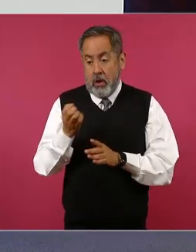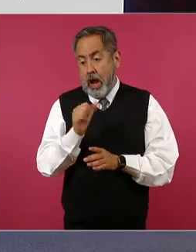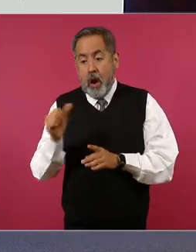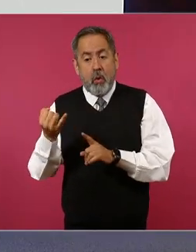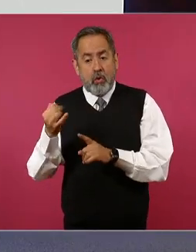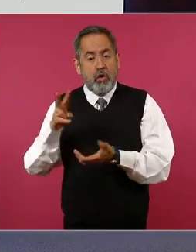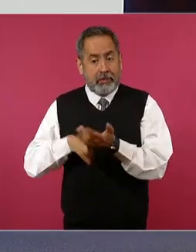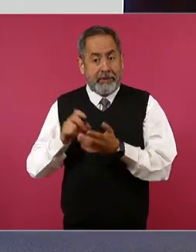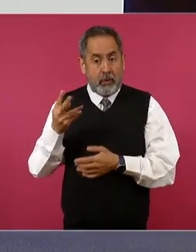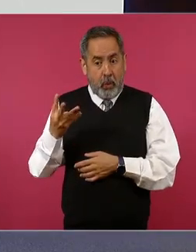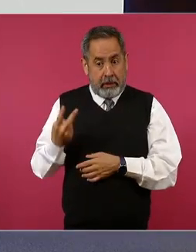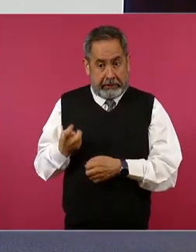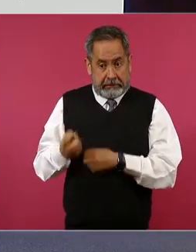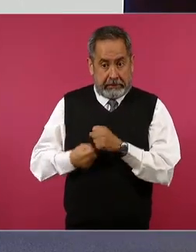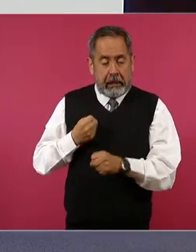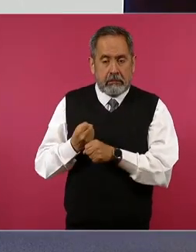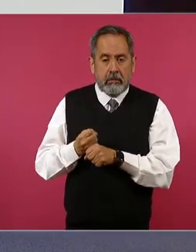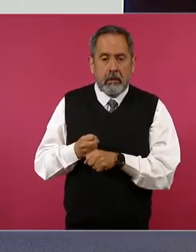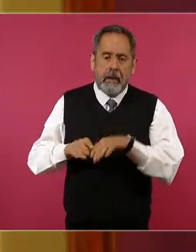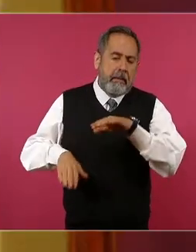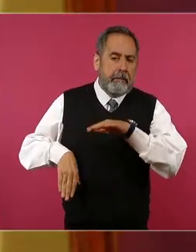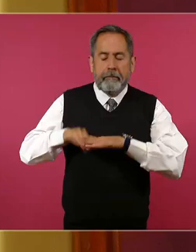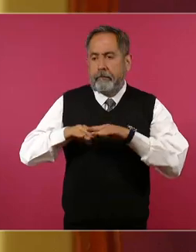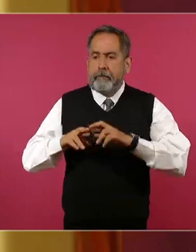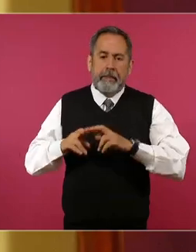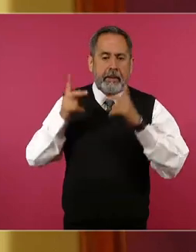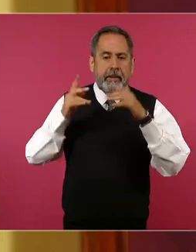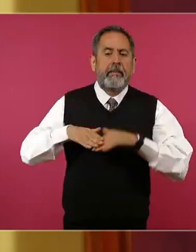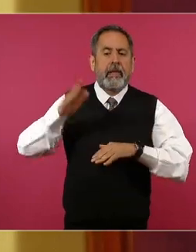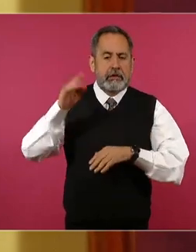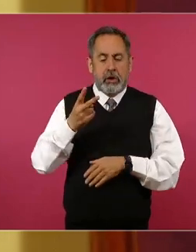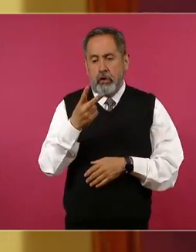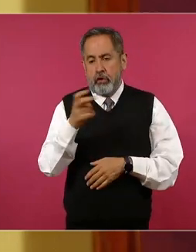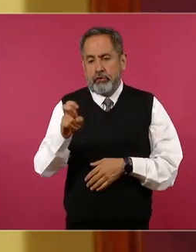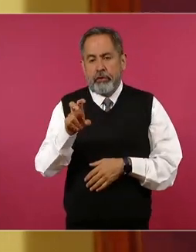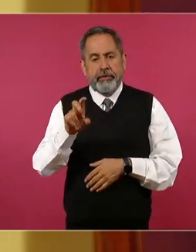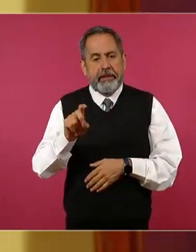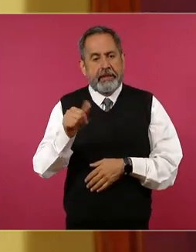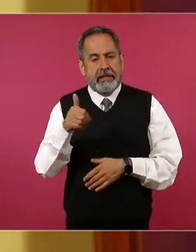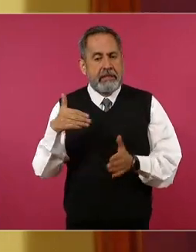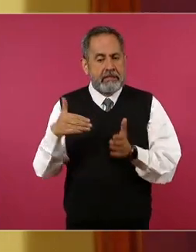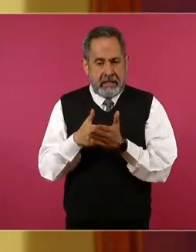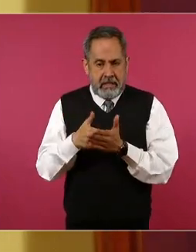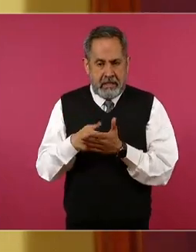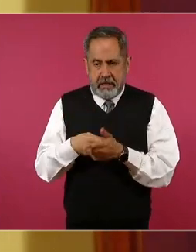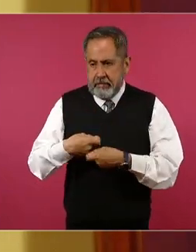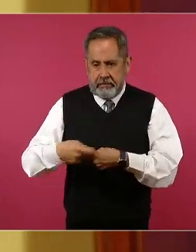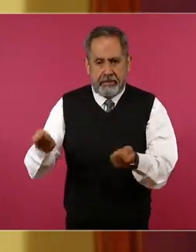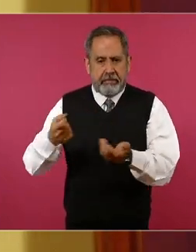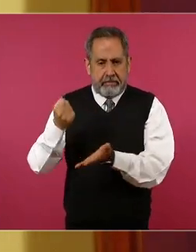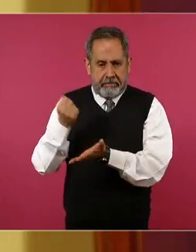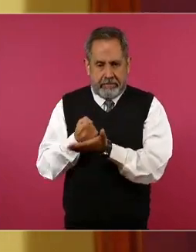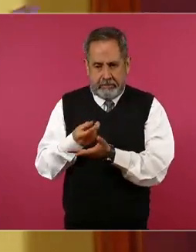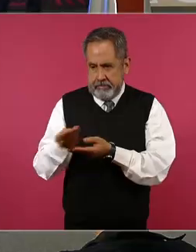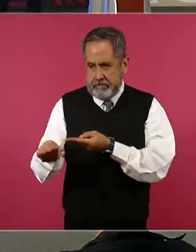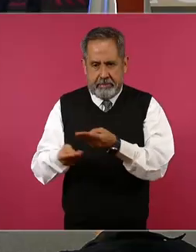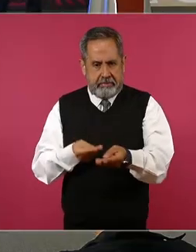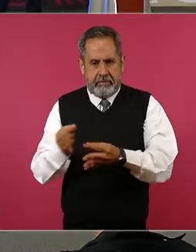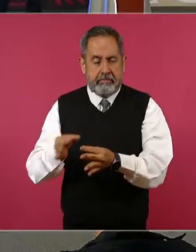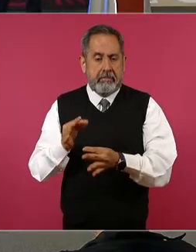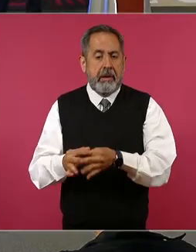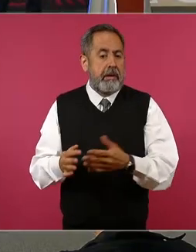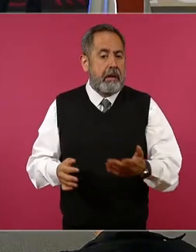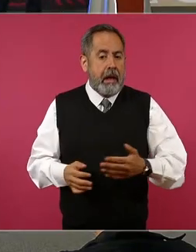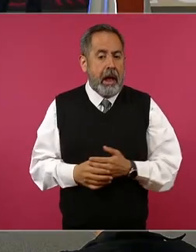2024 se tuvo un resultado de 236 mil. Entonces, en esta